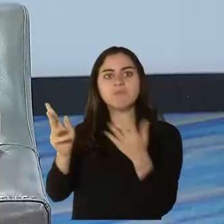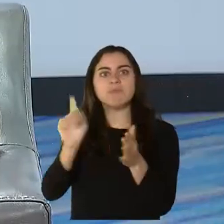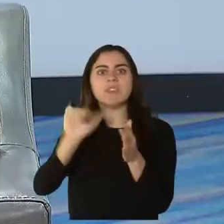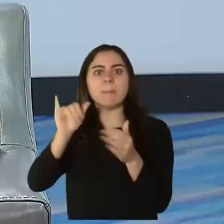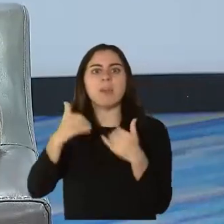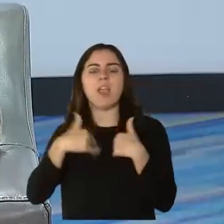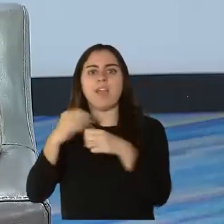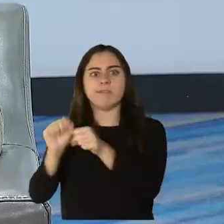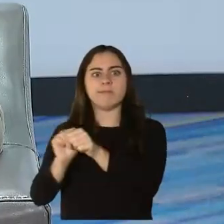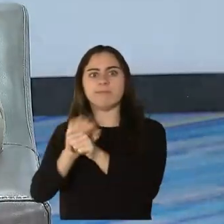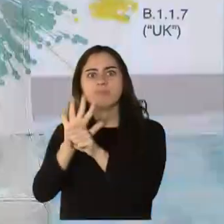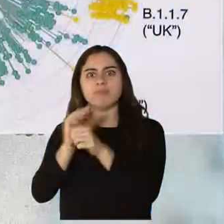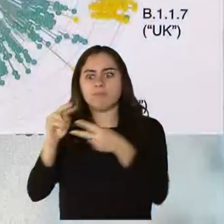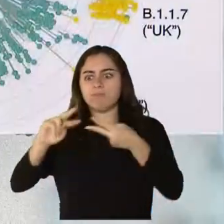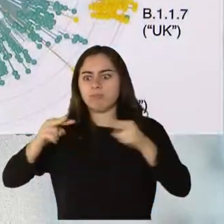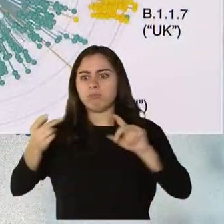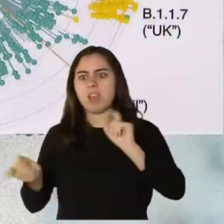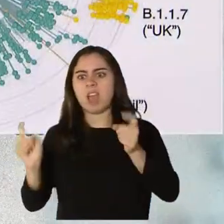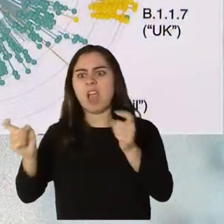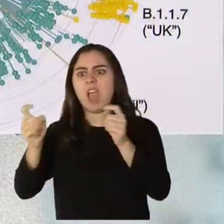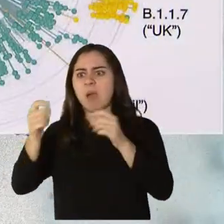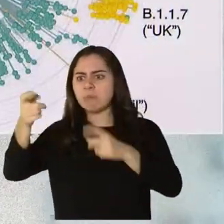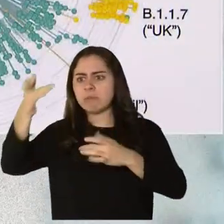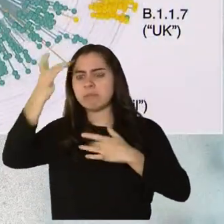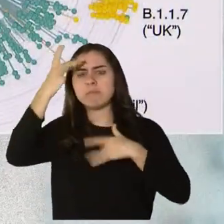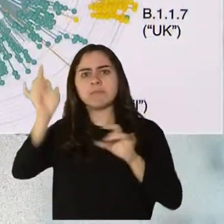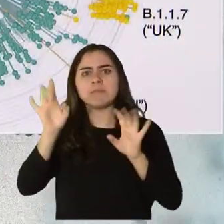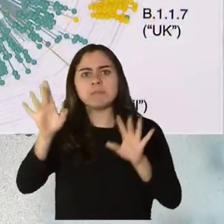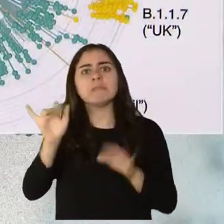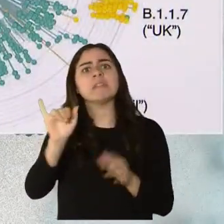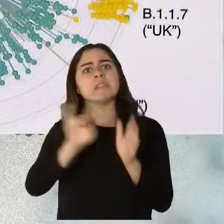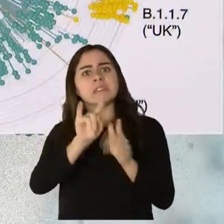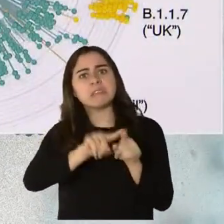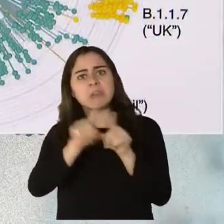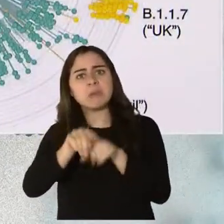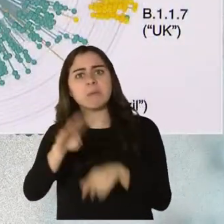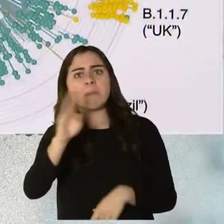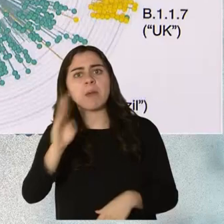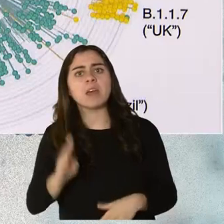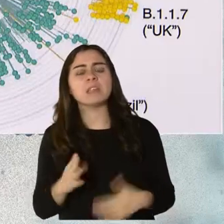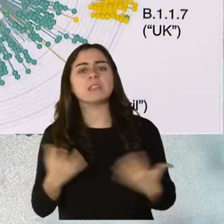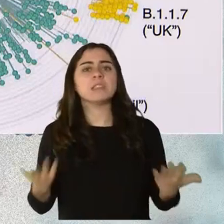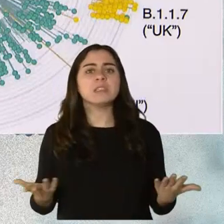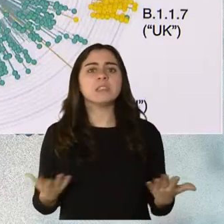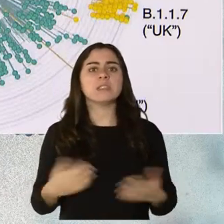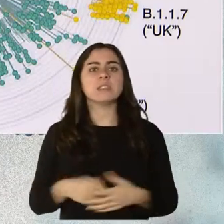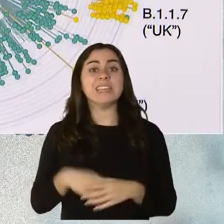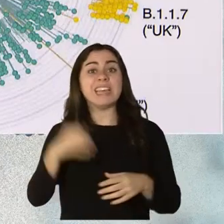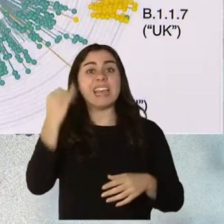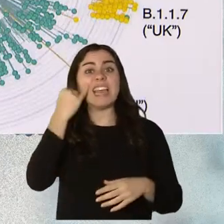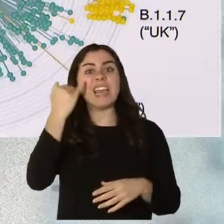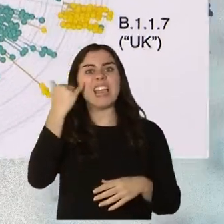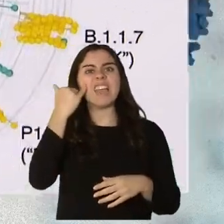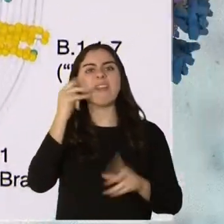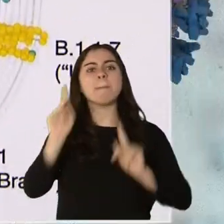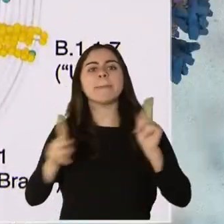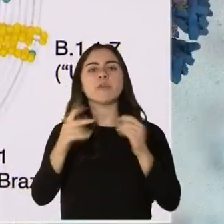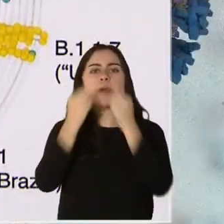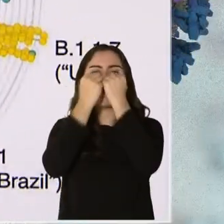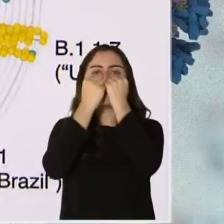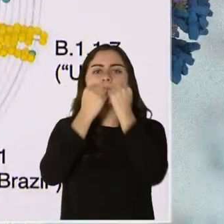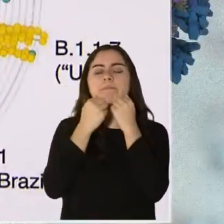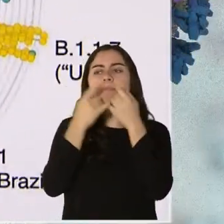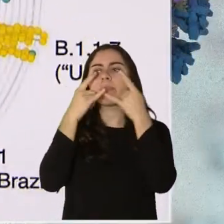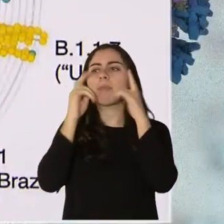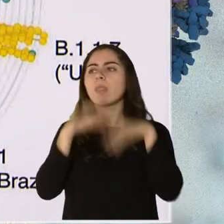vemos el efecto neto Brasil igual. O sea, mientras más fácil se pueda transmitir esa variante,